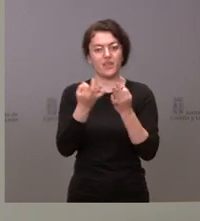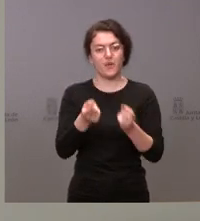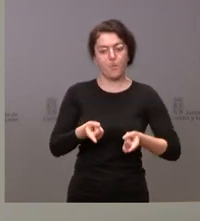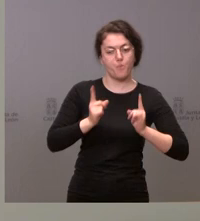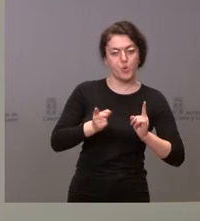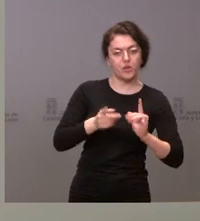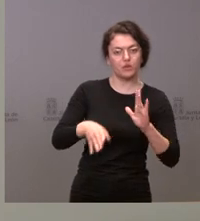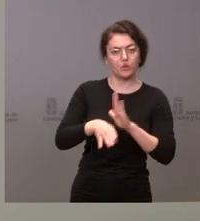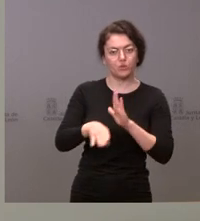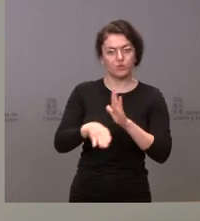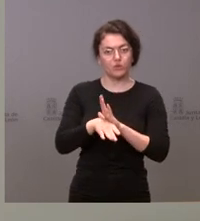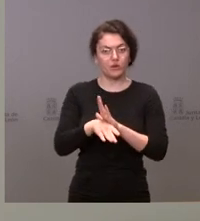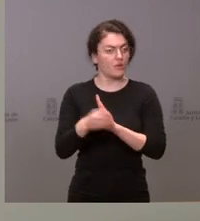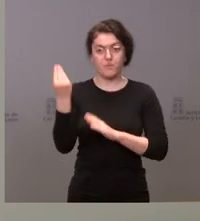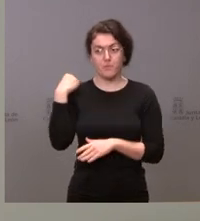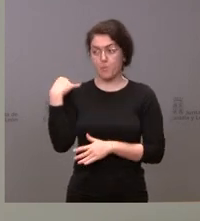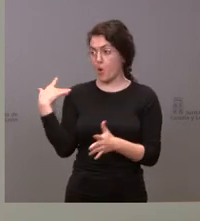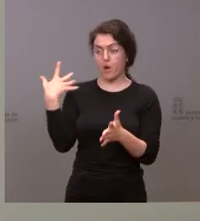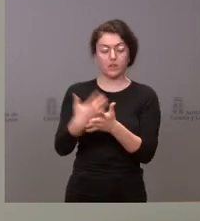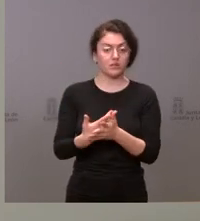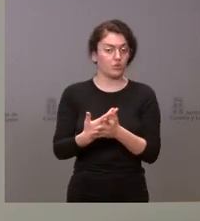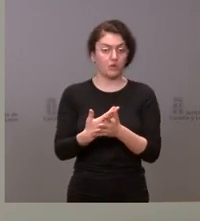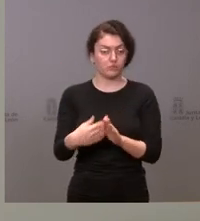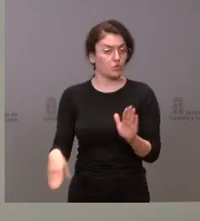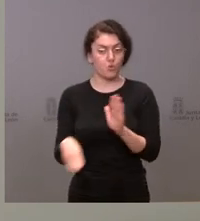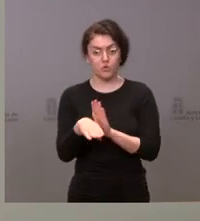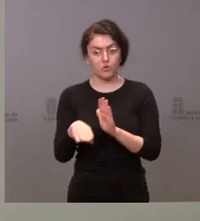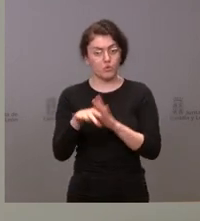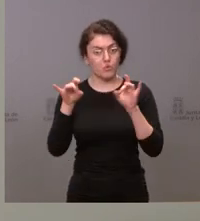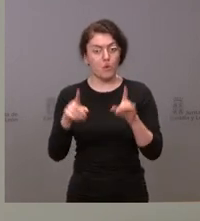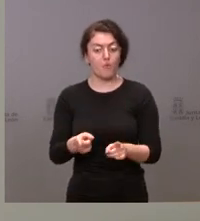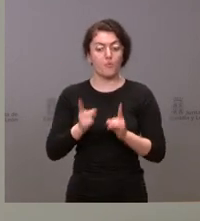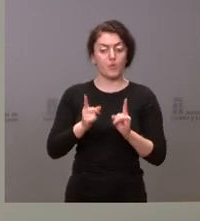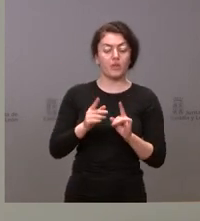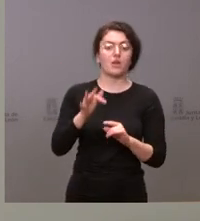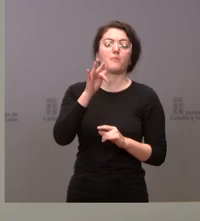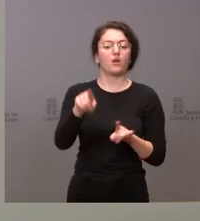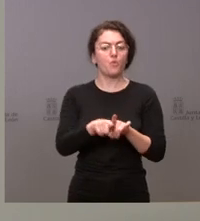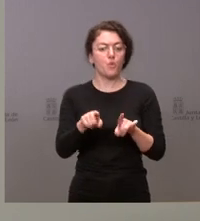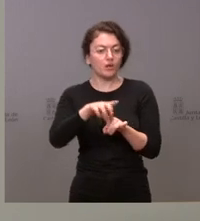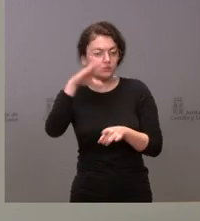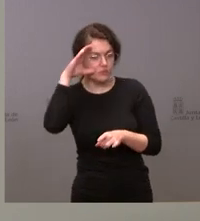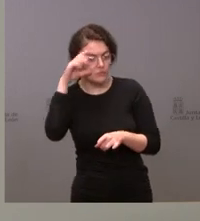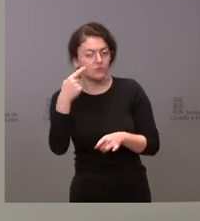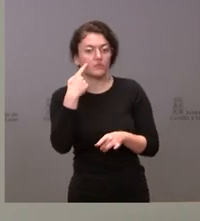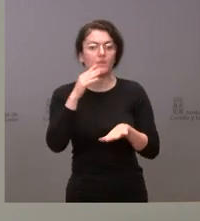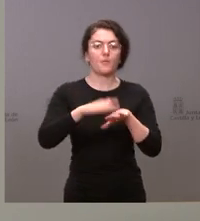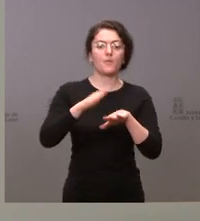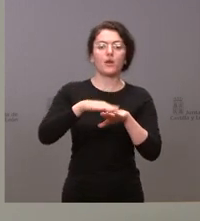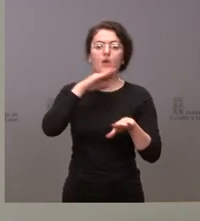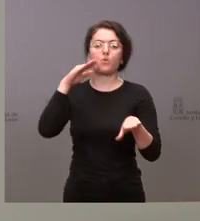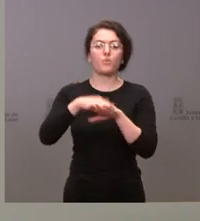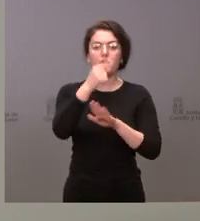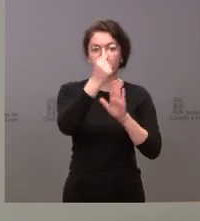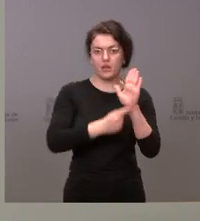siempre, el llamamiento lo hemos hecho siempre y lo volvemos a hacer en esta ocasión y que prestemos toda la atención posible a todas las medidas recomendadas por las